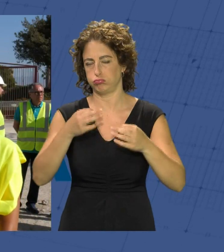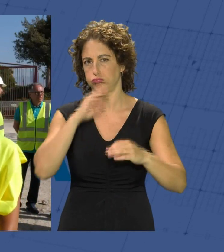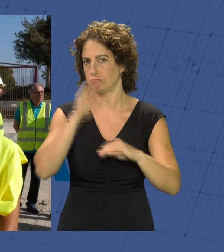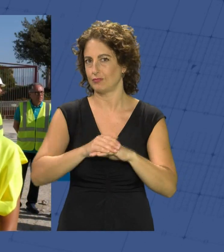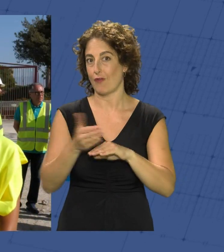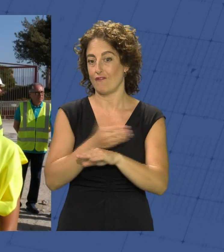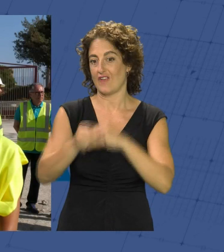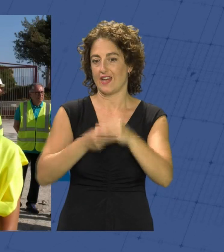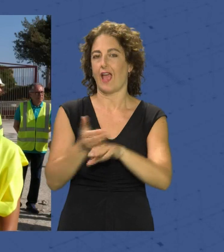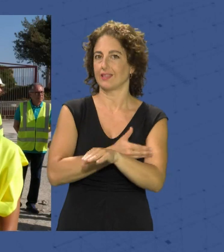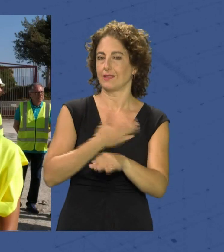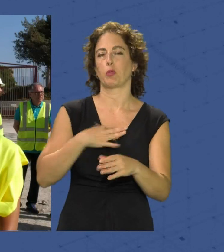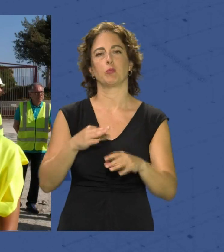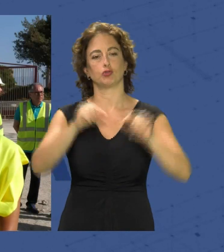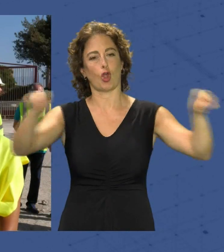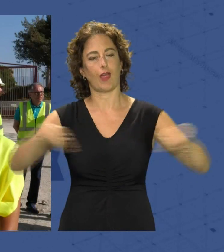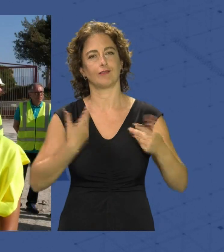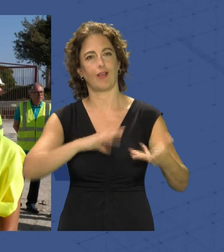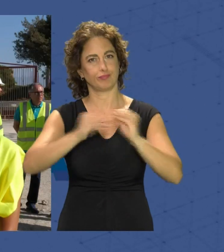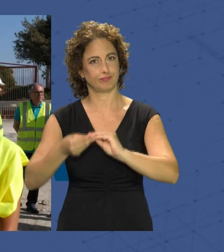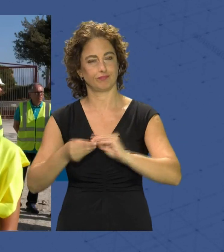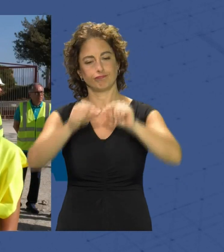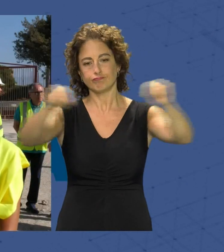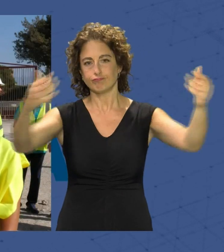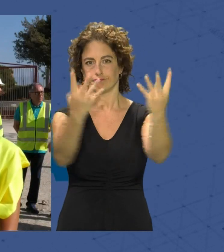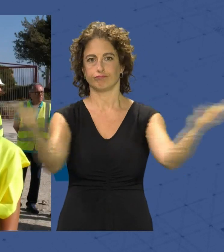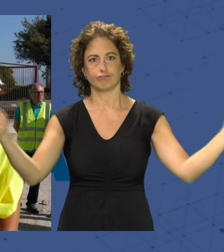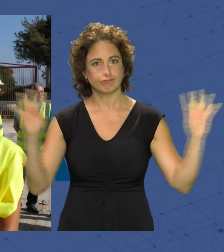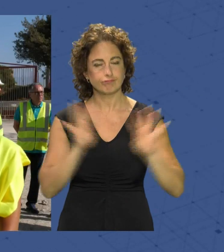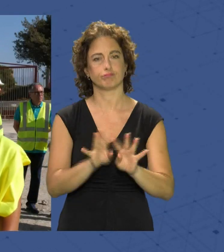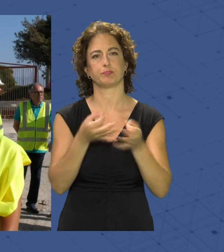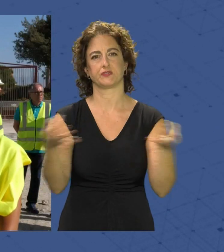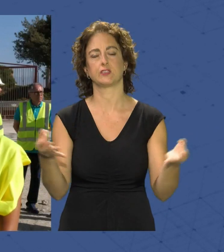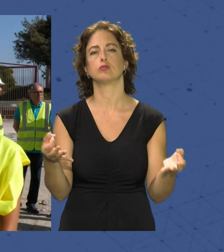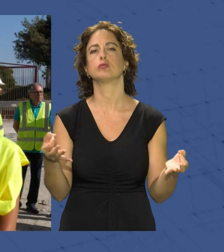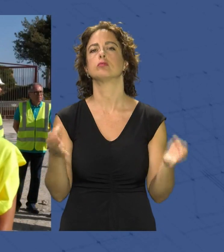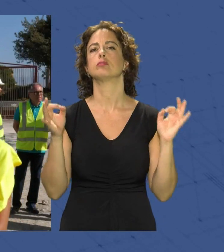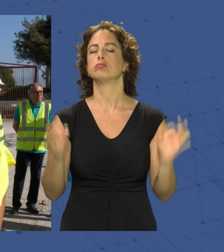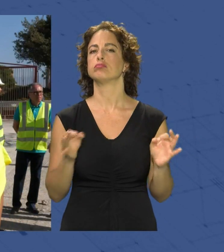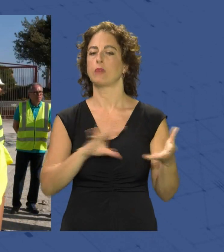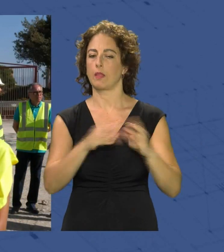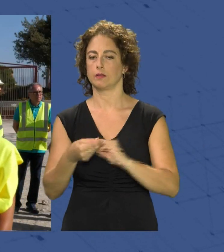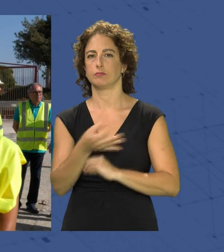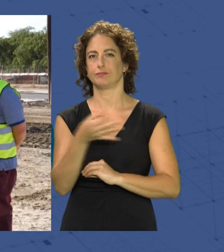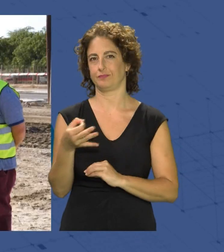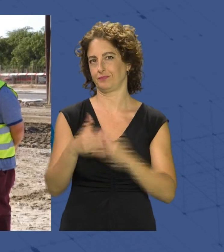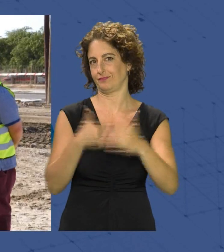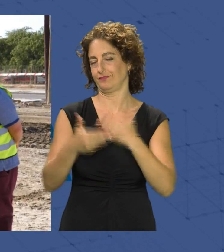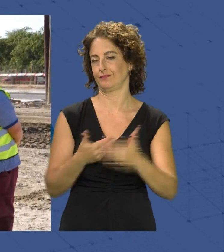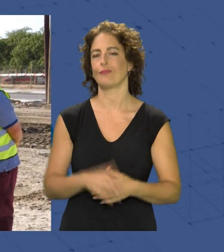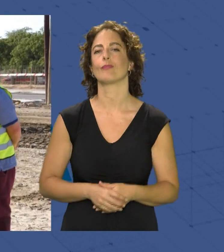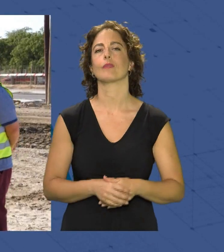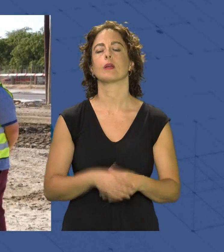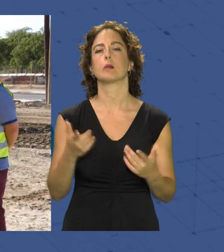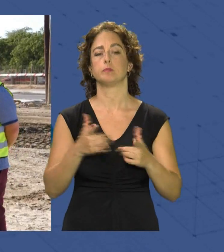feria podamos disponer de este solar que estará perimetrado y que bueno pues que irá acondicionado tal y como está creciendo la zona Esta